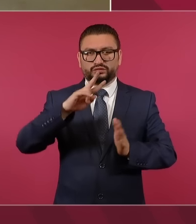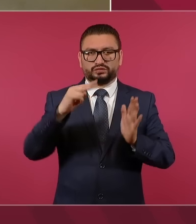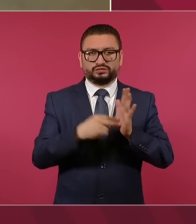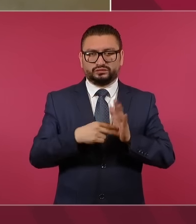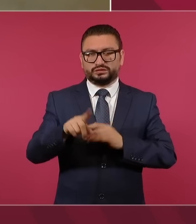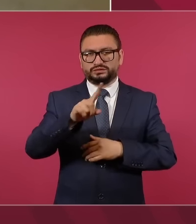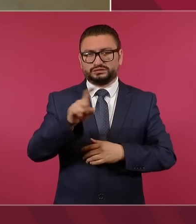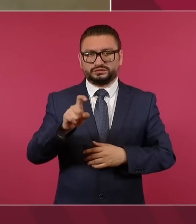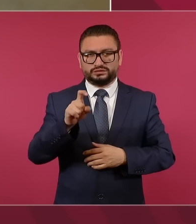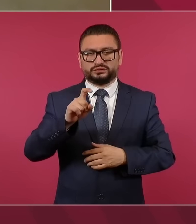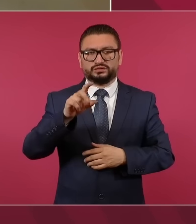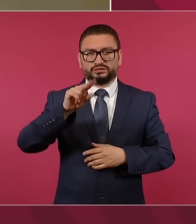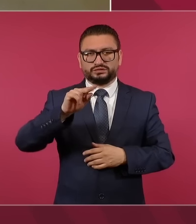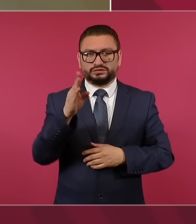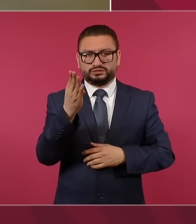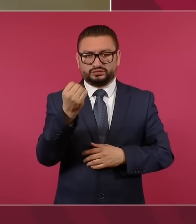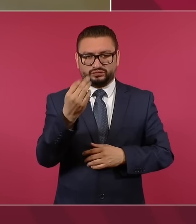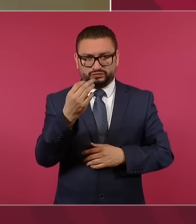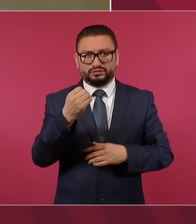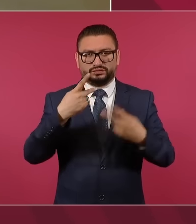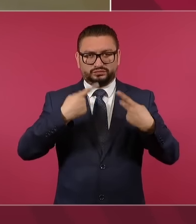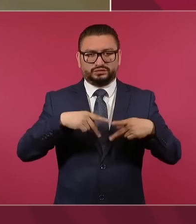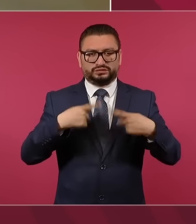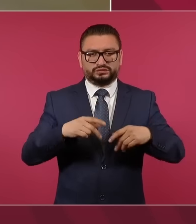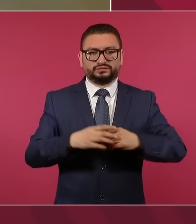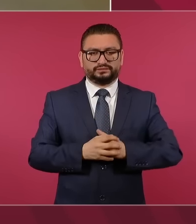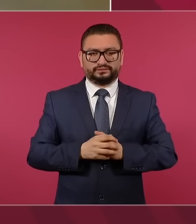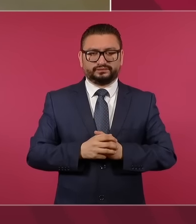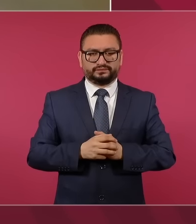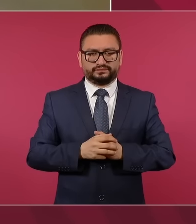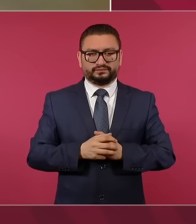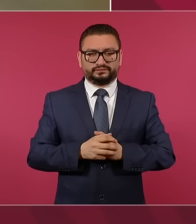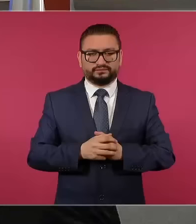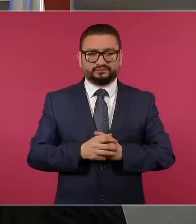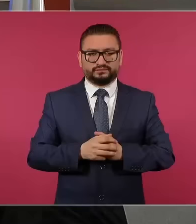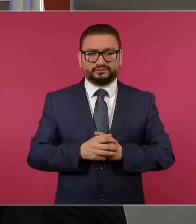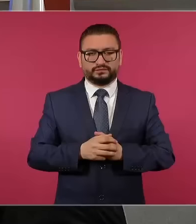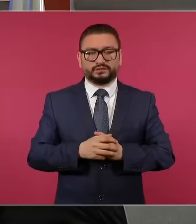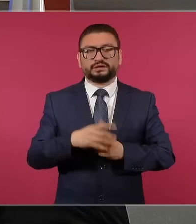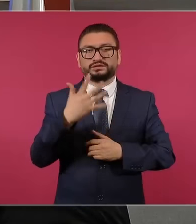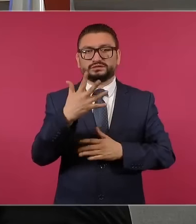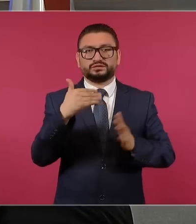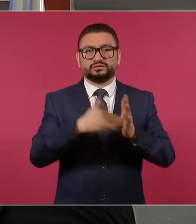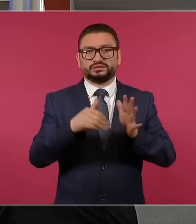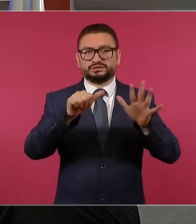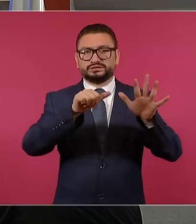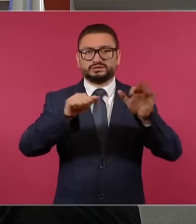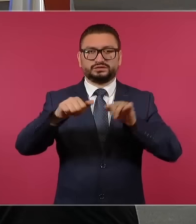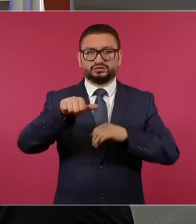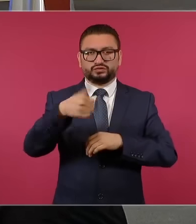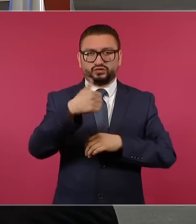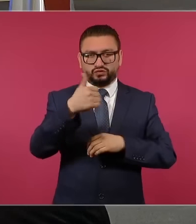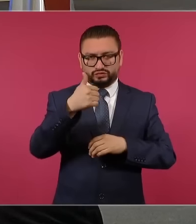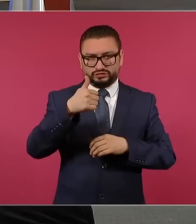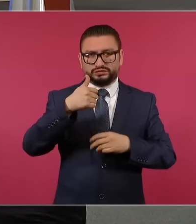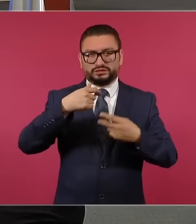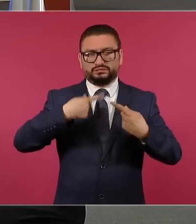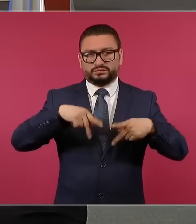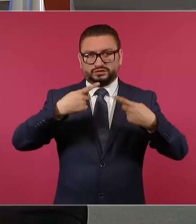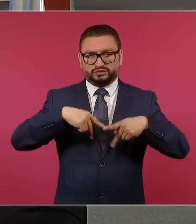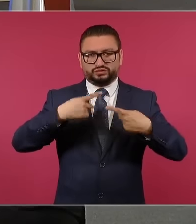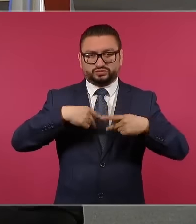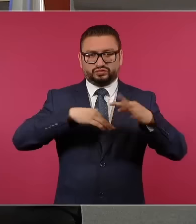.189 elementos. Muy bien..611 elementos,